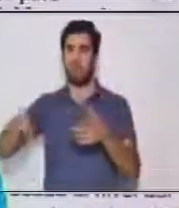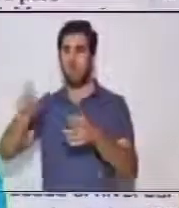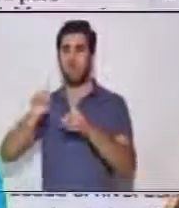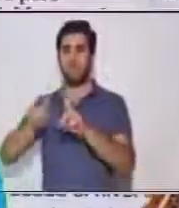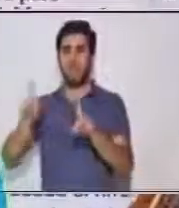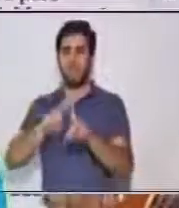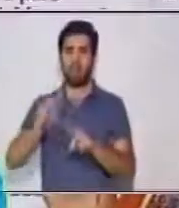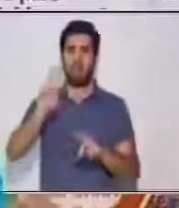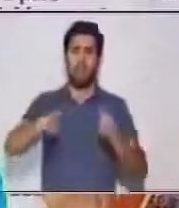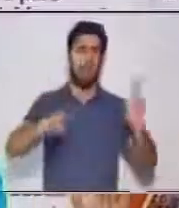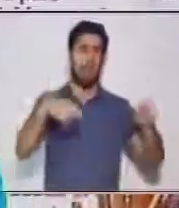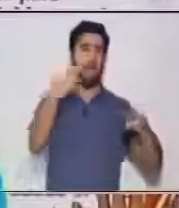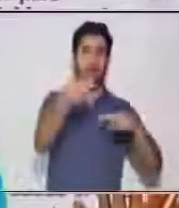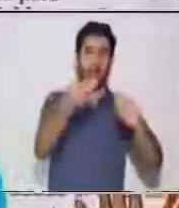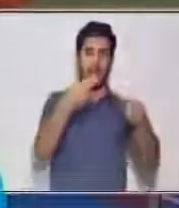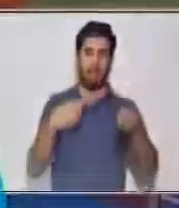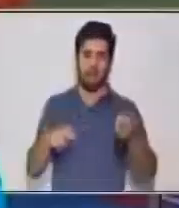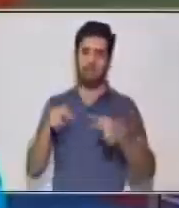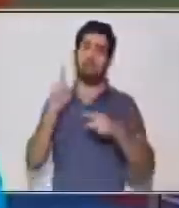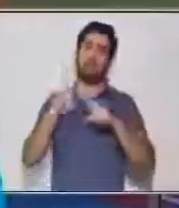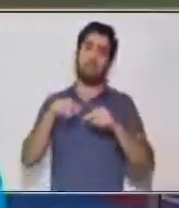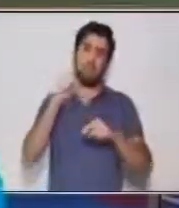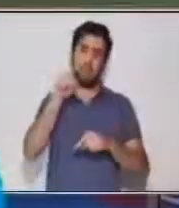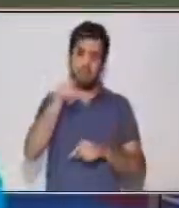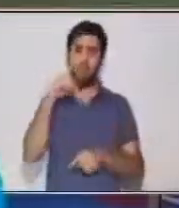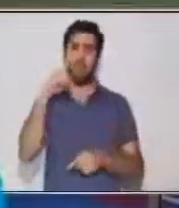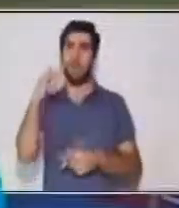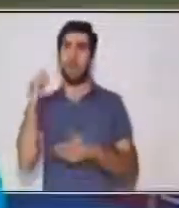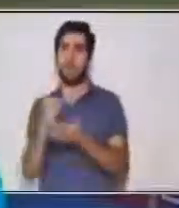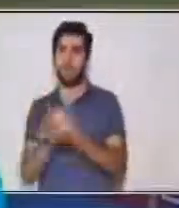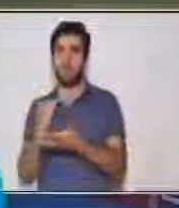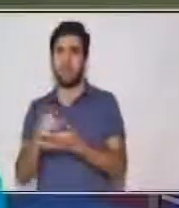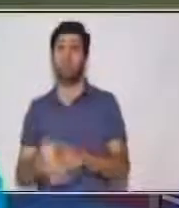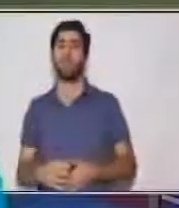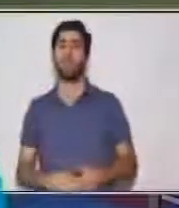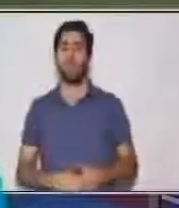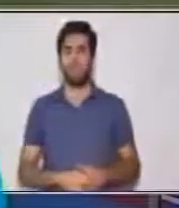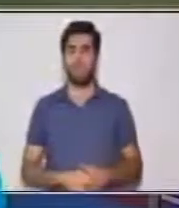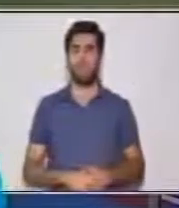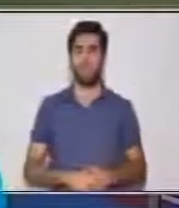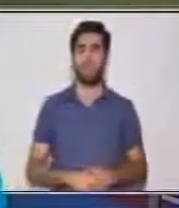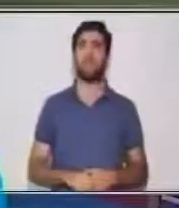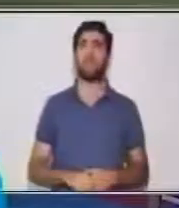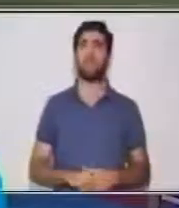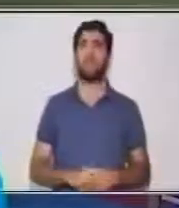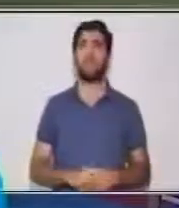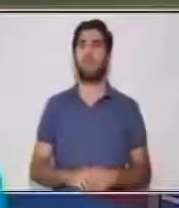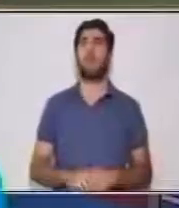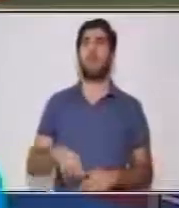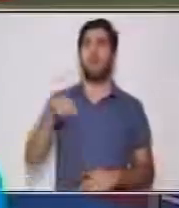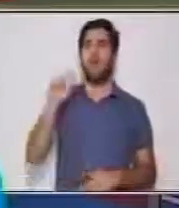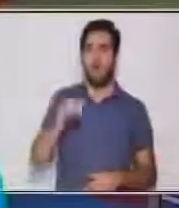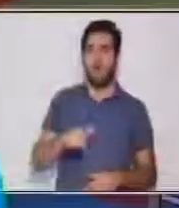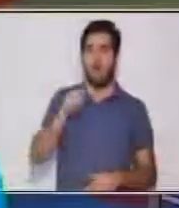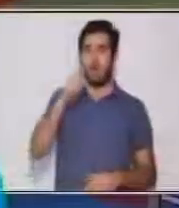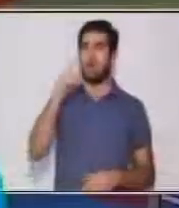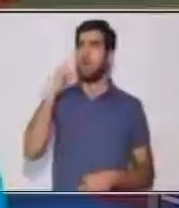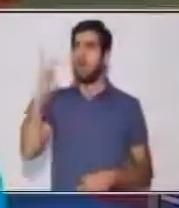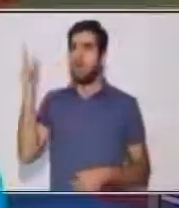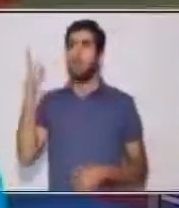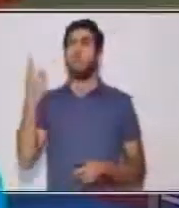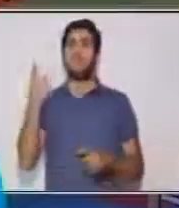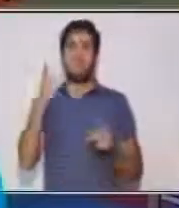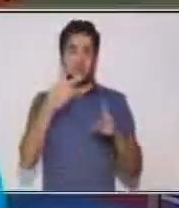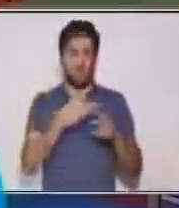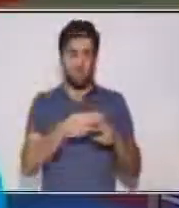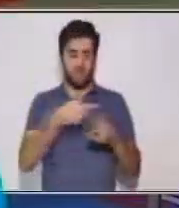Es cosa de que tú lo investigues. Muy bien. Ya que leí este texto hay una frase que se emplea dos veces y